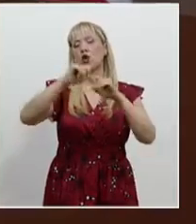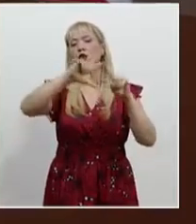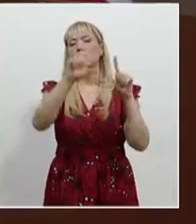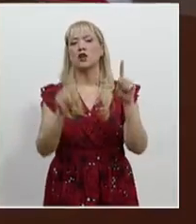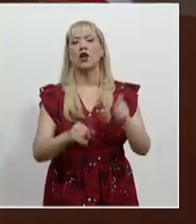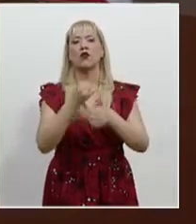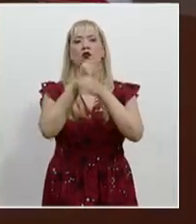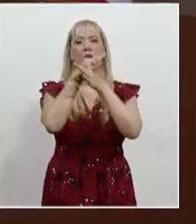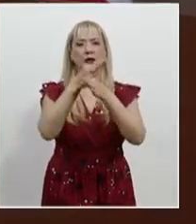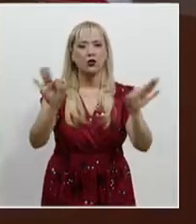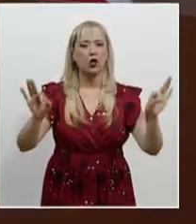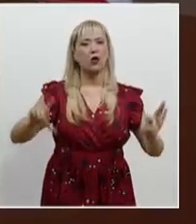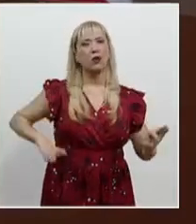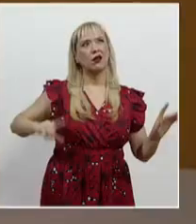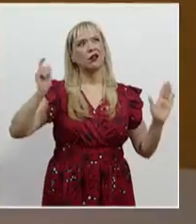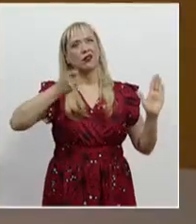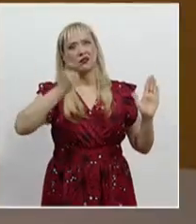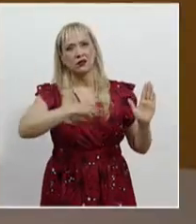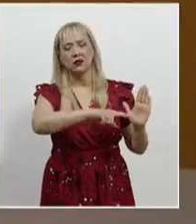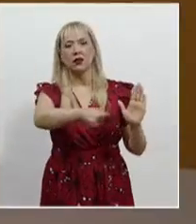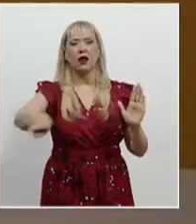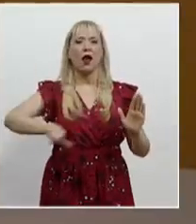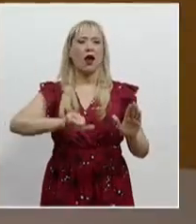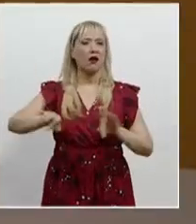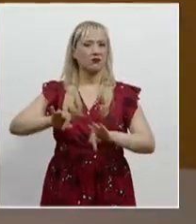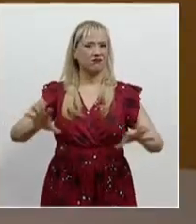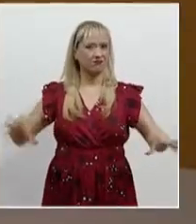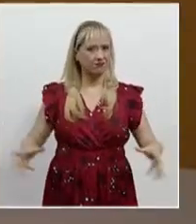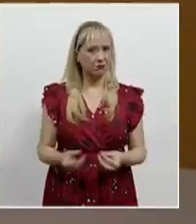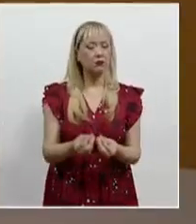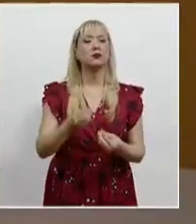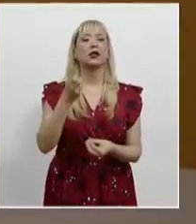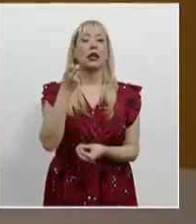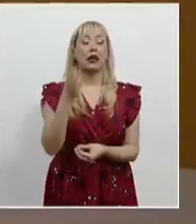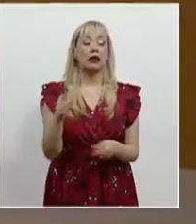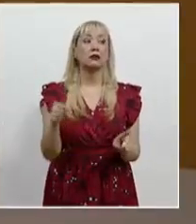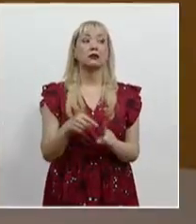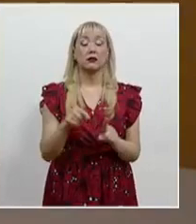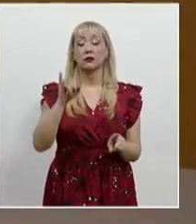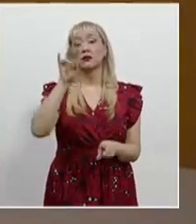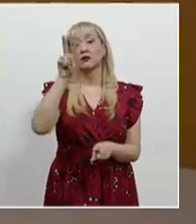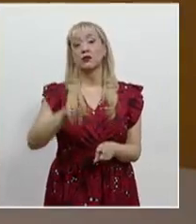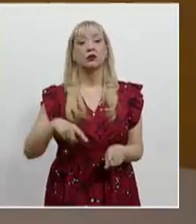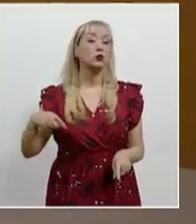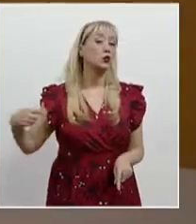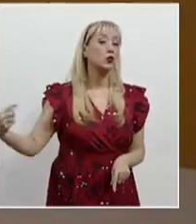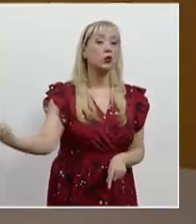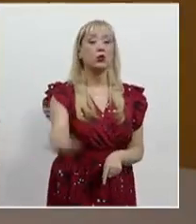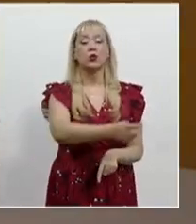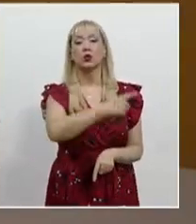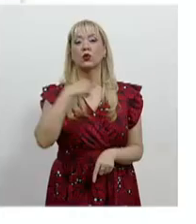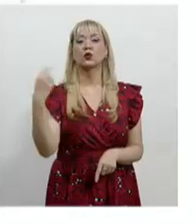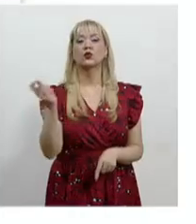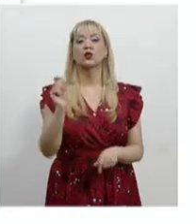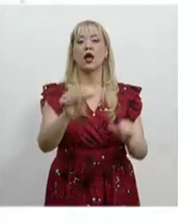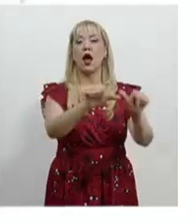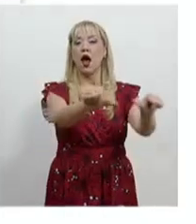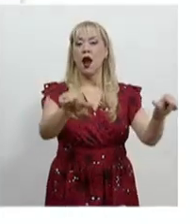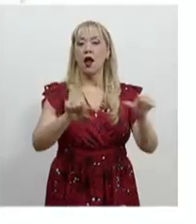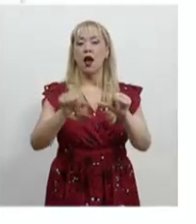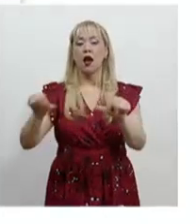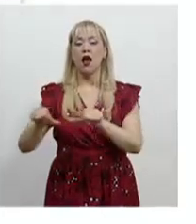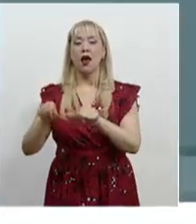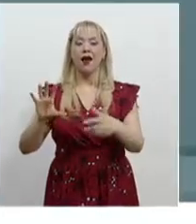y protección de datos personales es una cuestión transversal que involucra a todas las ramas del derecho.